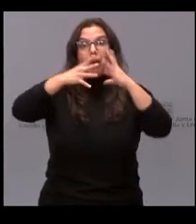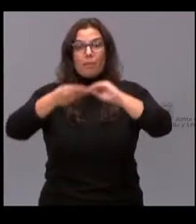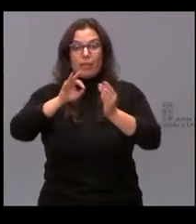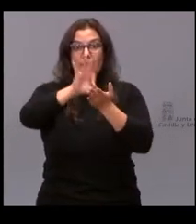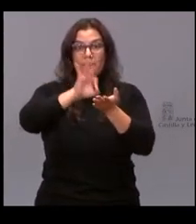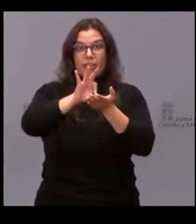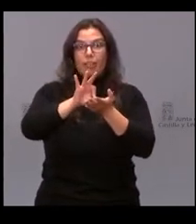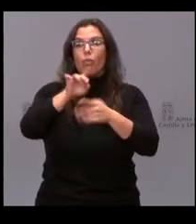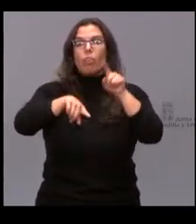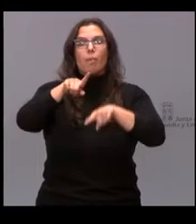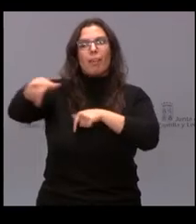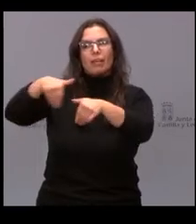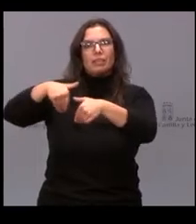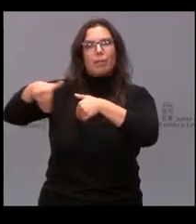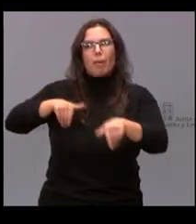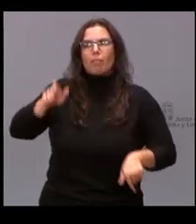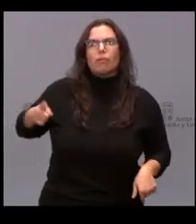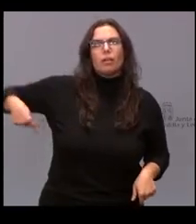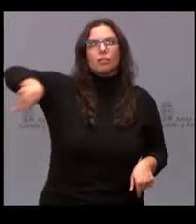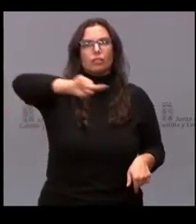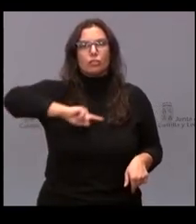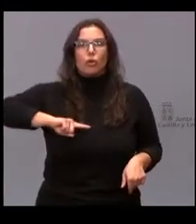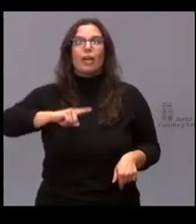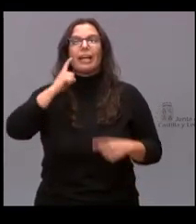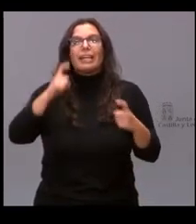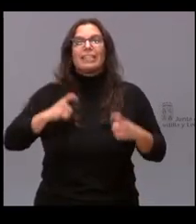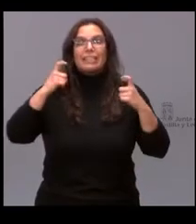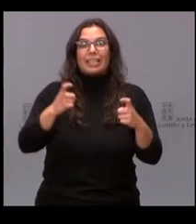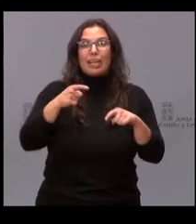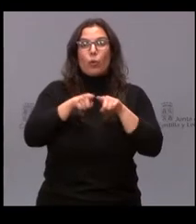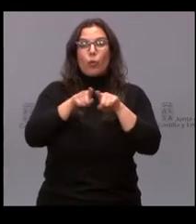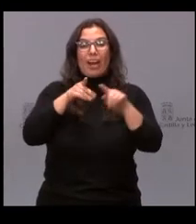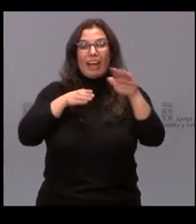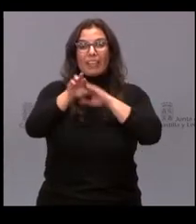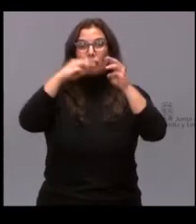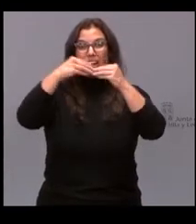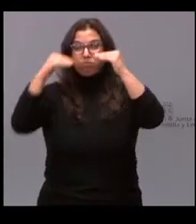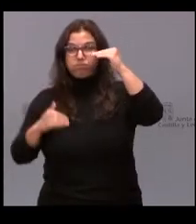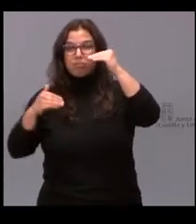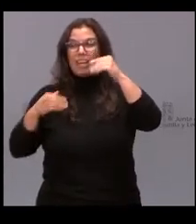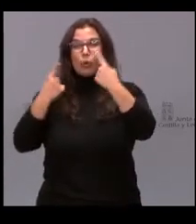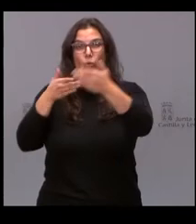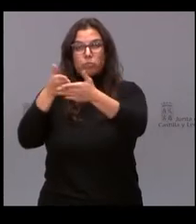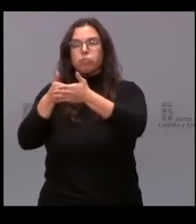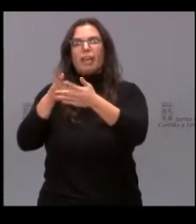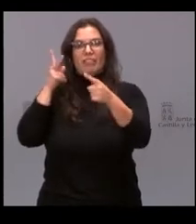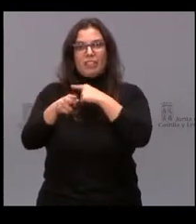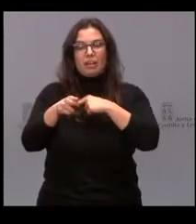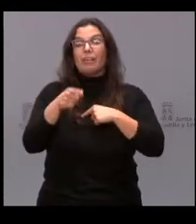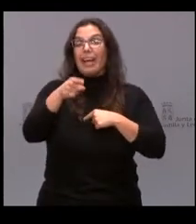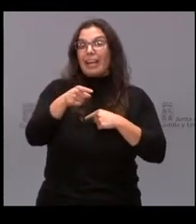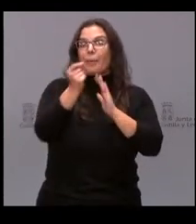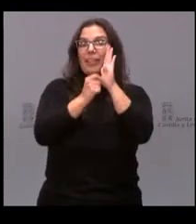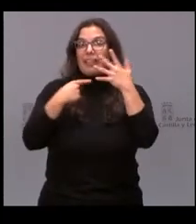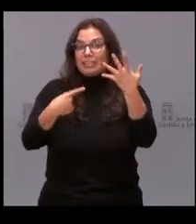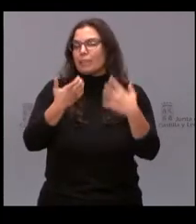servicios a la demanda de la ciudadanía y la disminución de la brecha digital. Aquí se presentan seis medidas, entre ellas la mejora